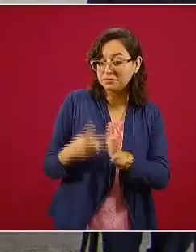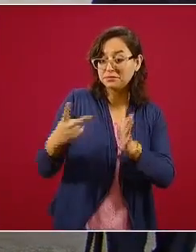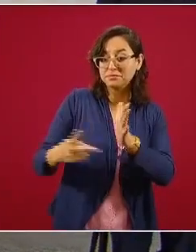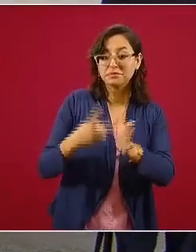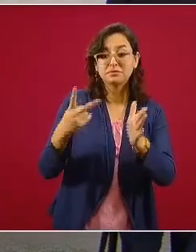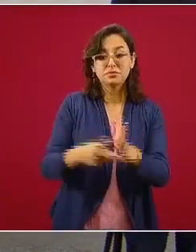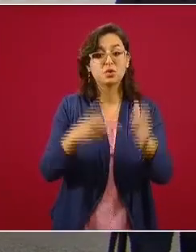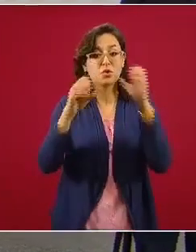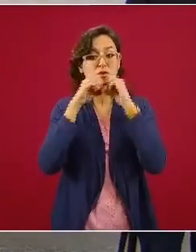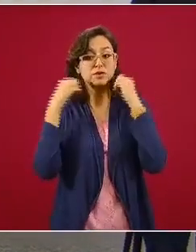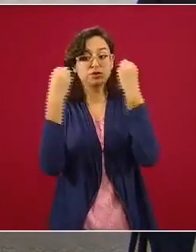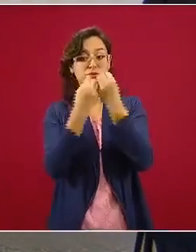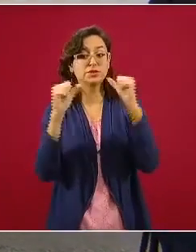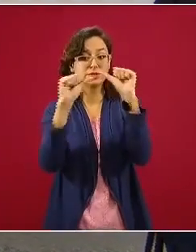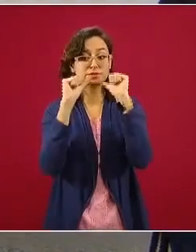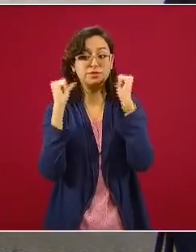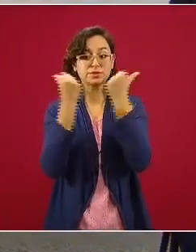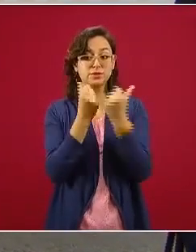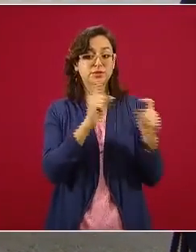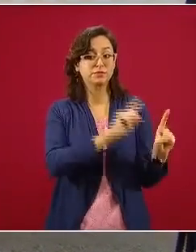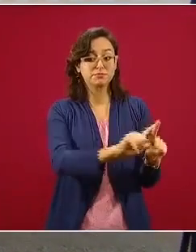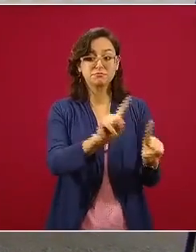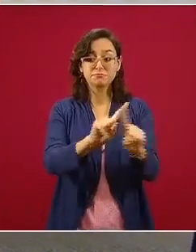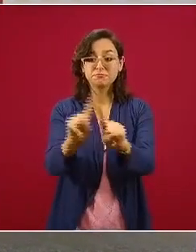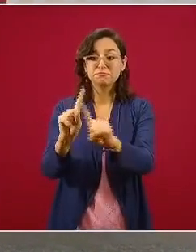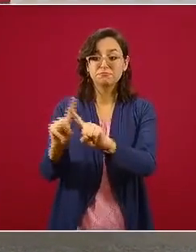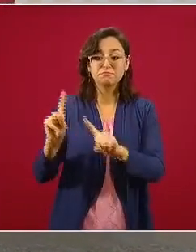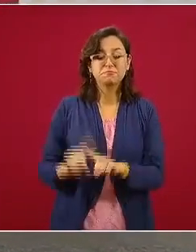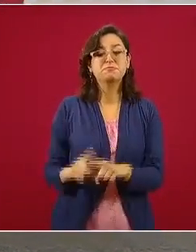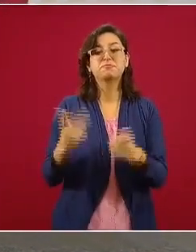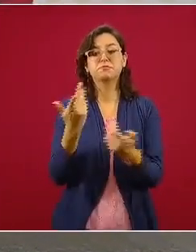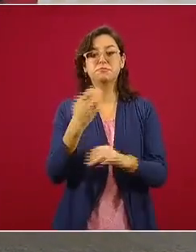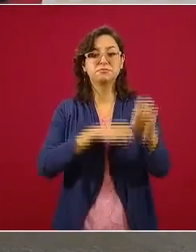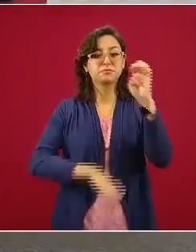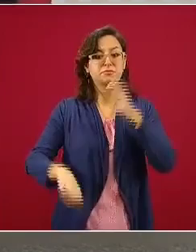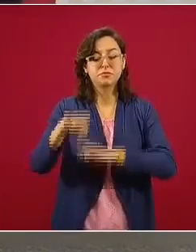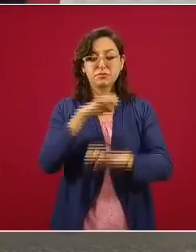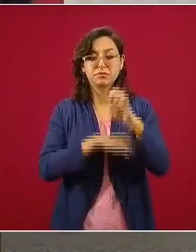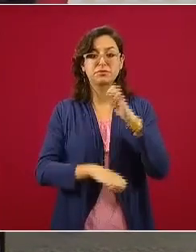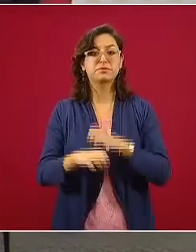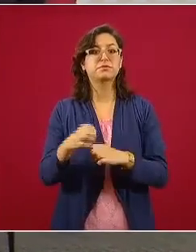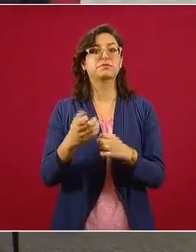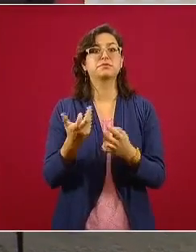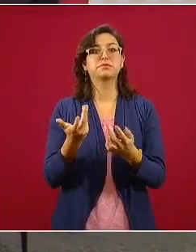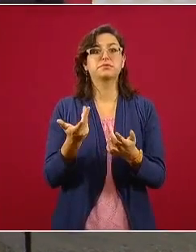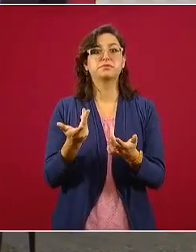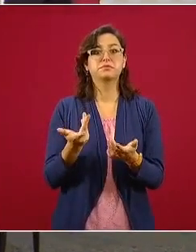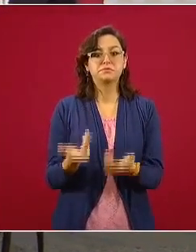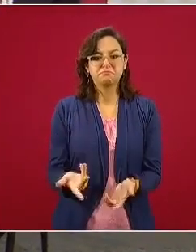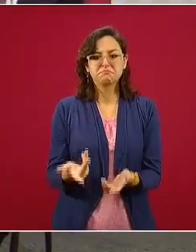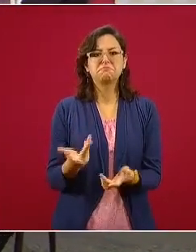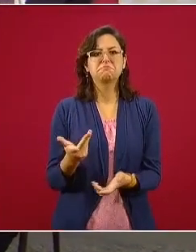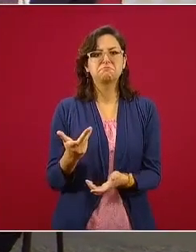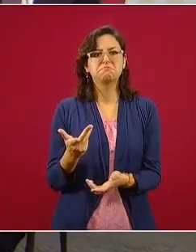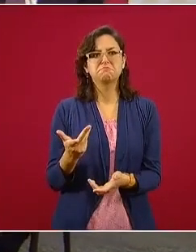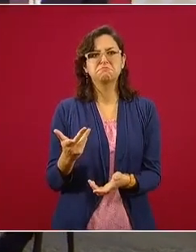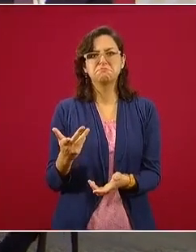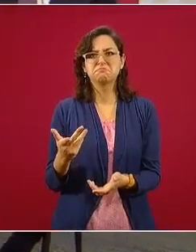asociaciones civiles, empresariales están